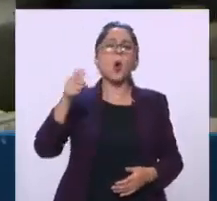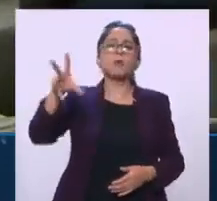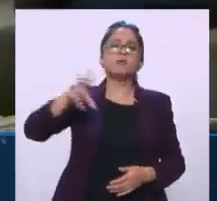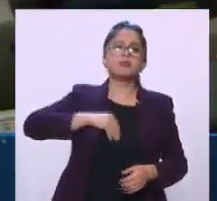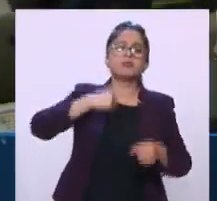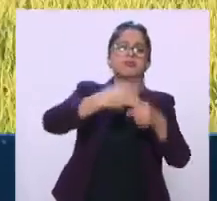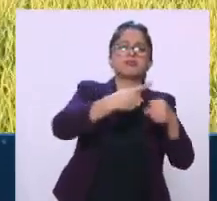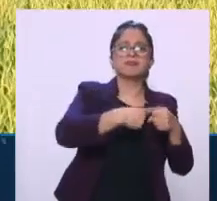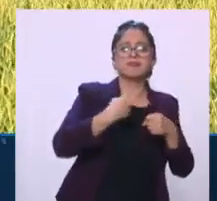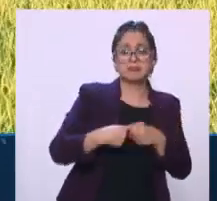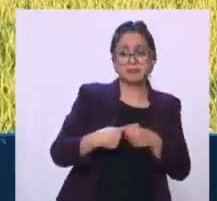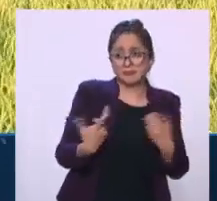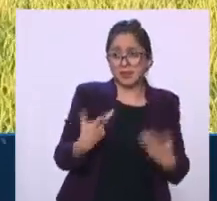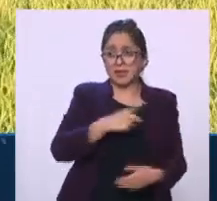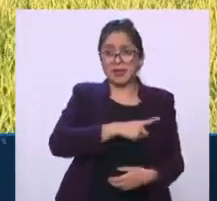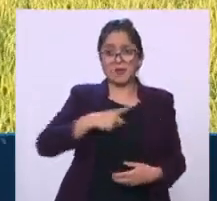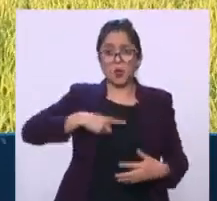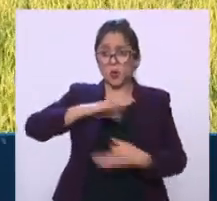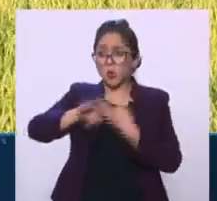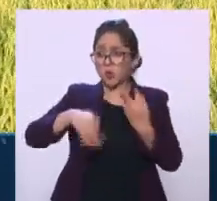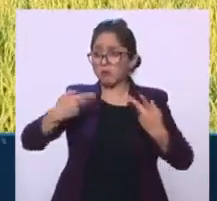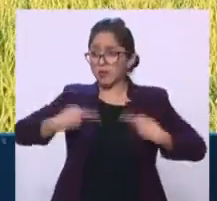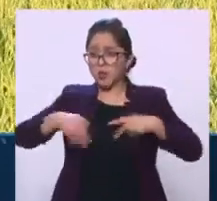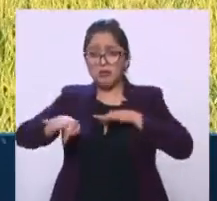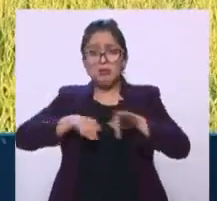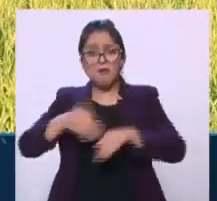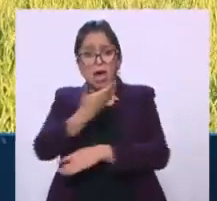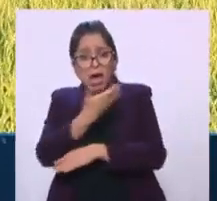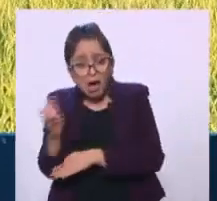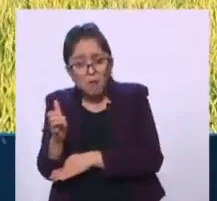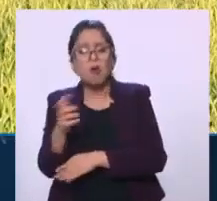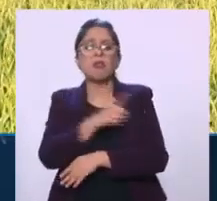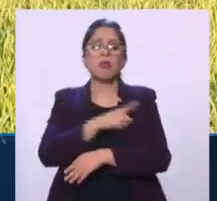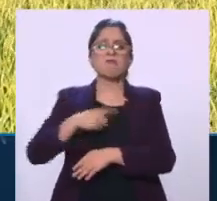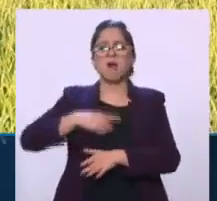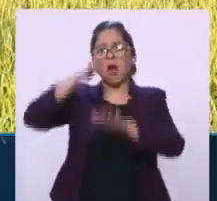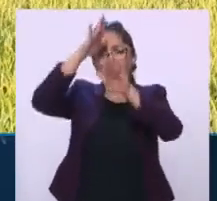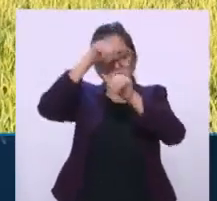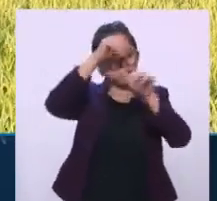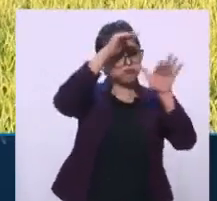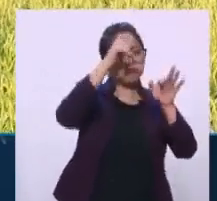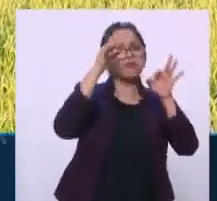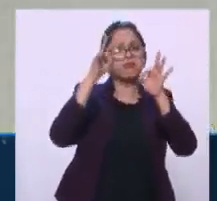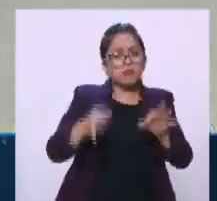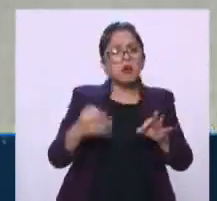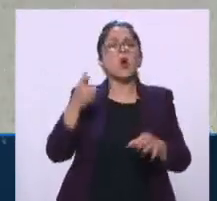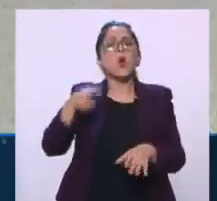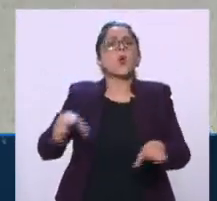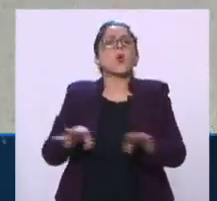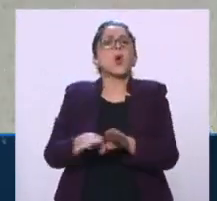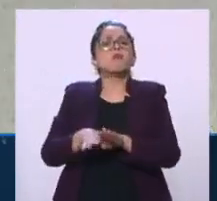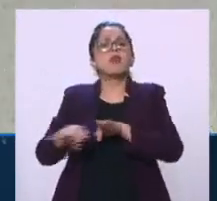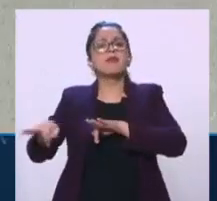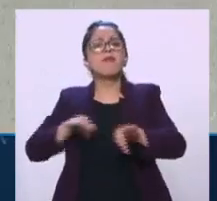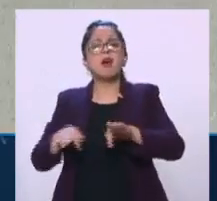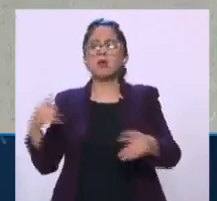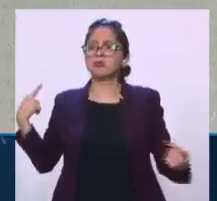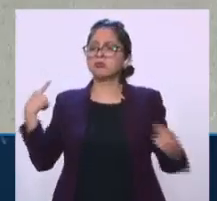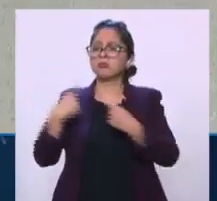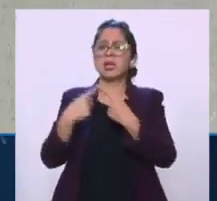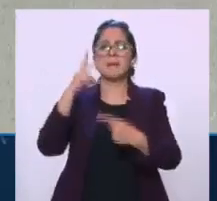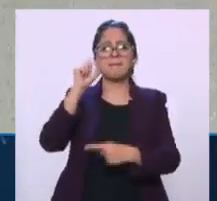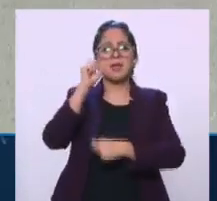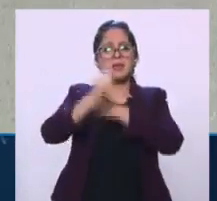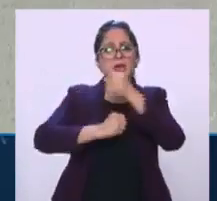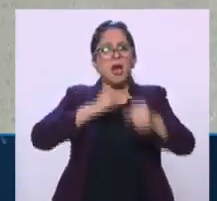tenemos que ponernos de acuerdo y también compartir todos los trabajos que nosotros hemos desde hace 20 años hecho con